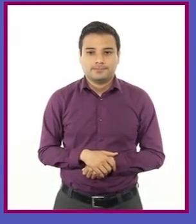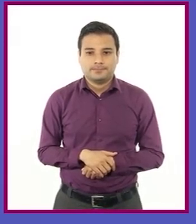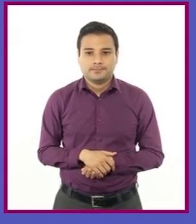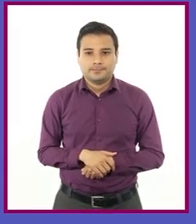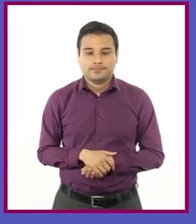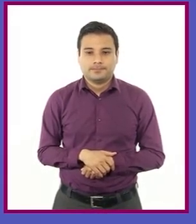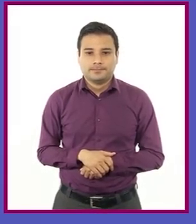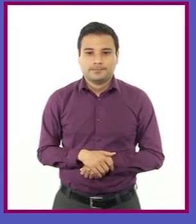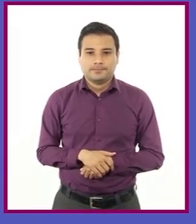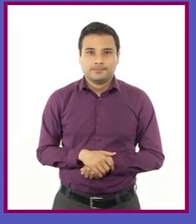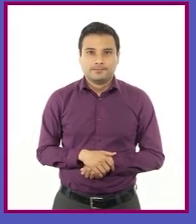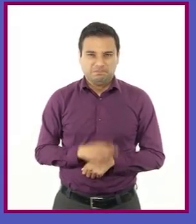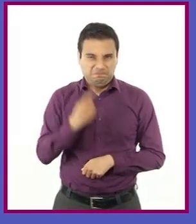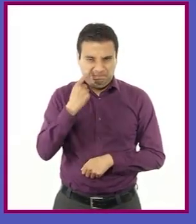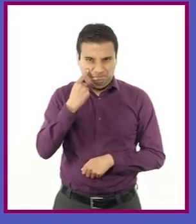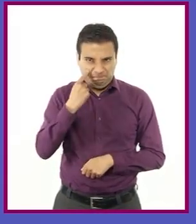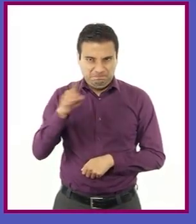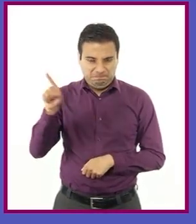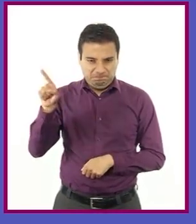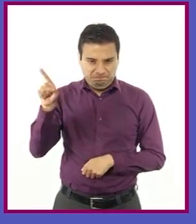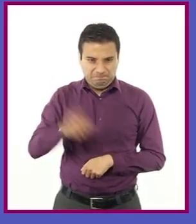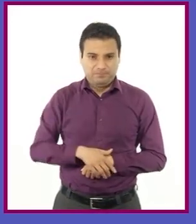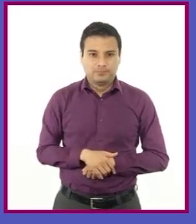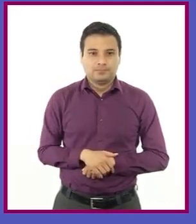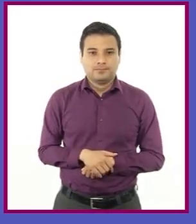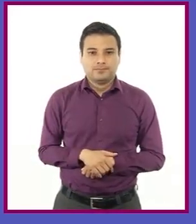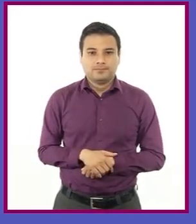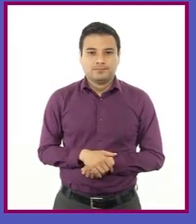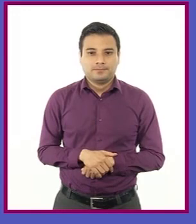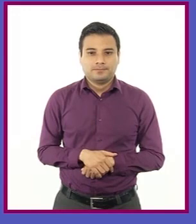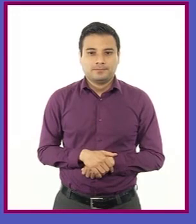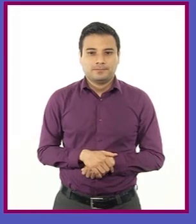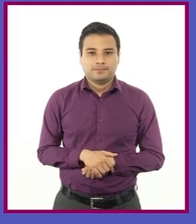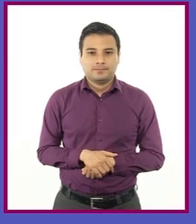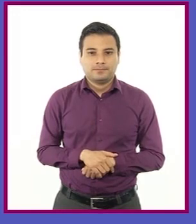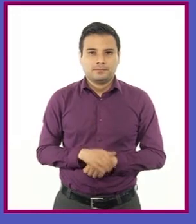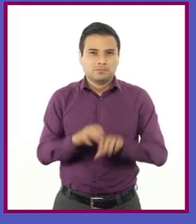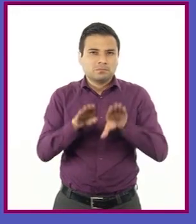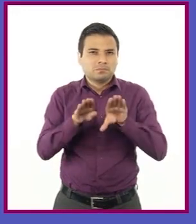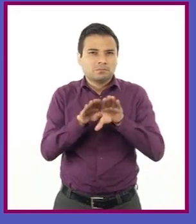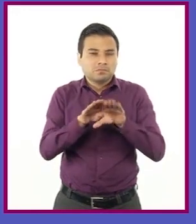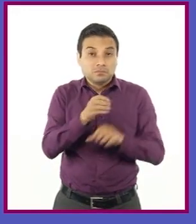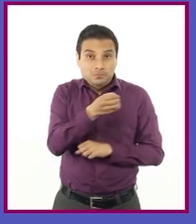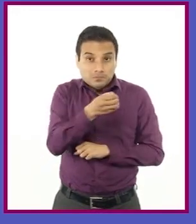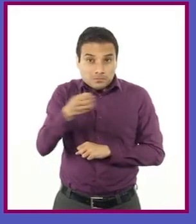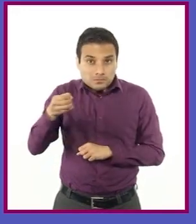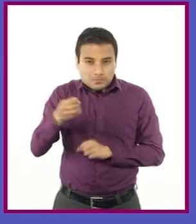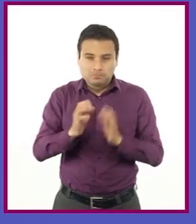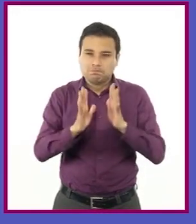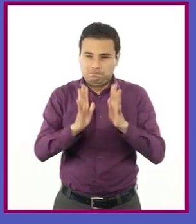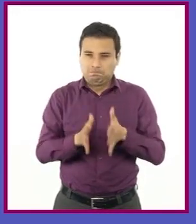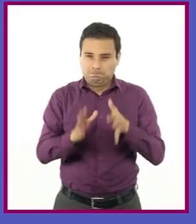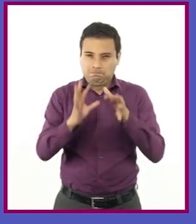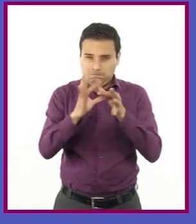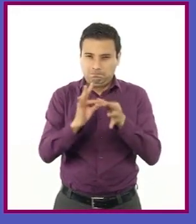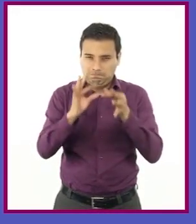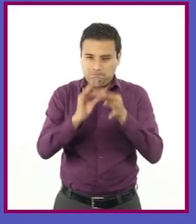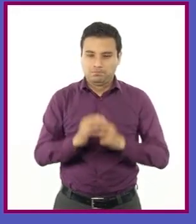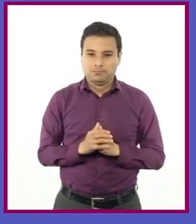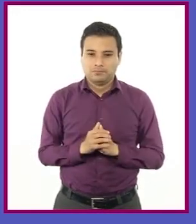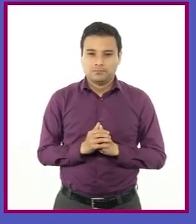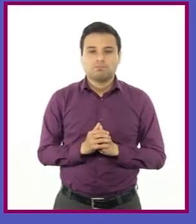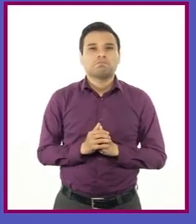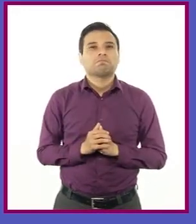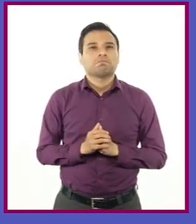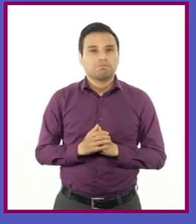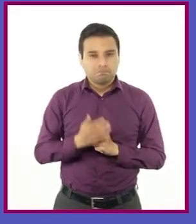uno, dos puntos. Advertencia verbal. Paso dos, dos puntos. Se muestra tarjeta amarilla. Ay, me